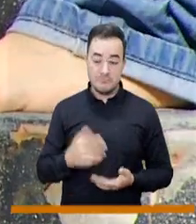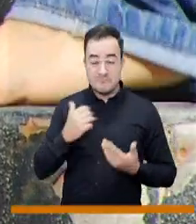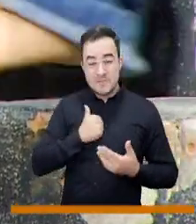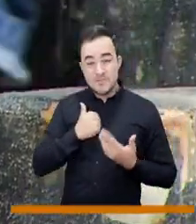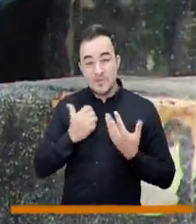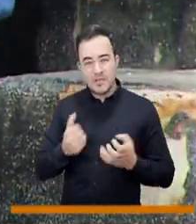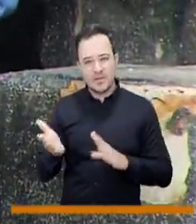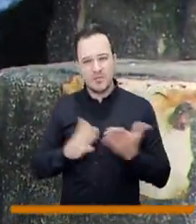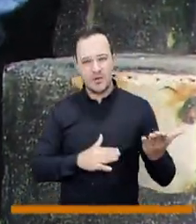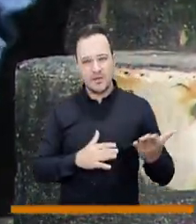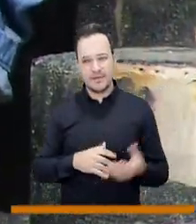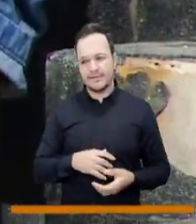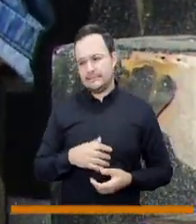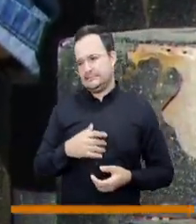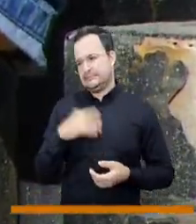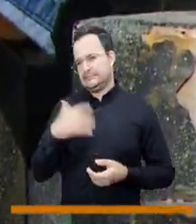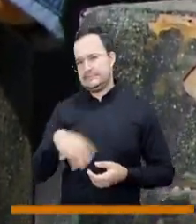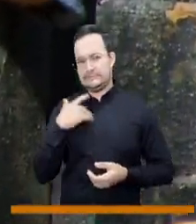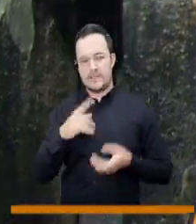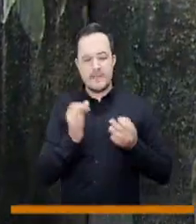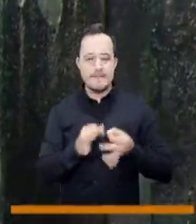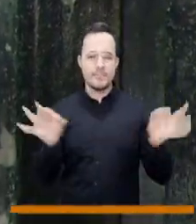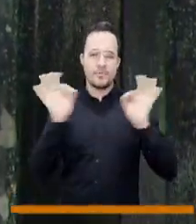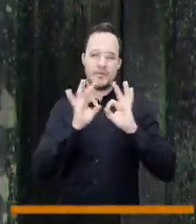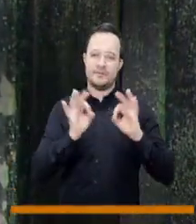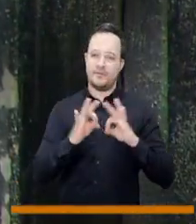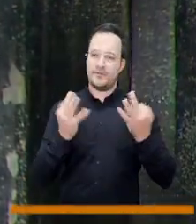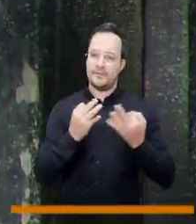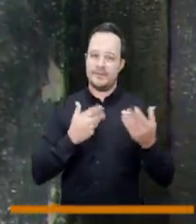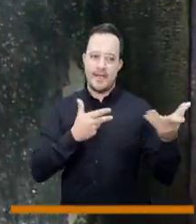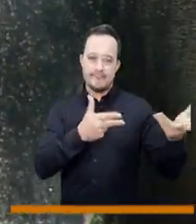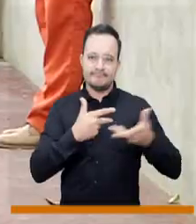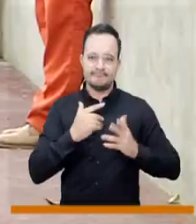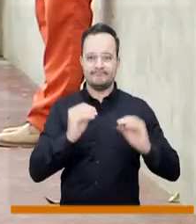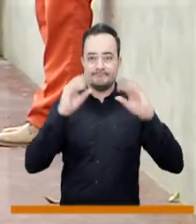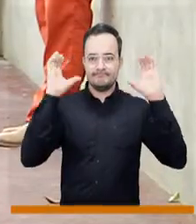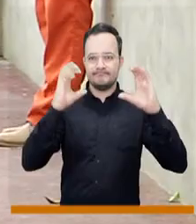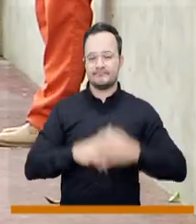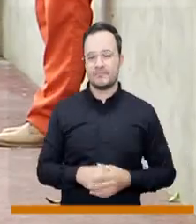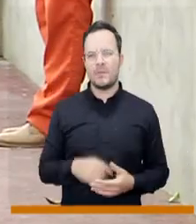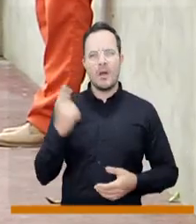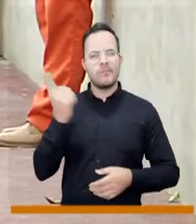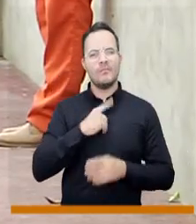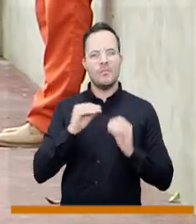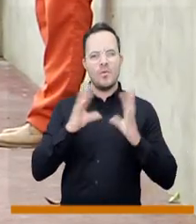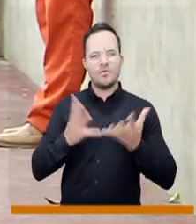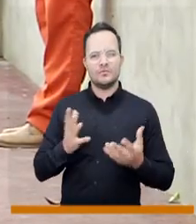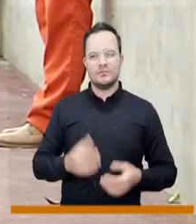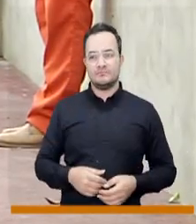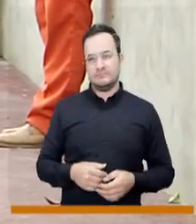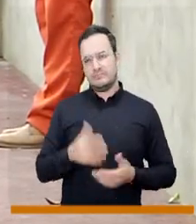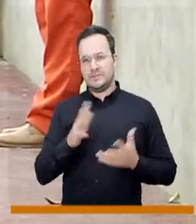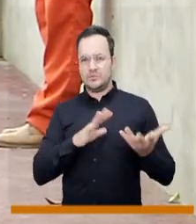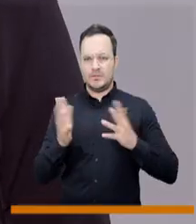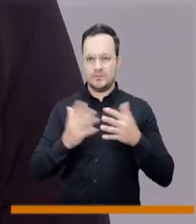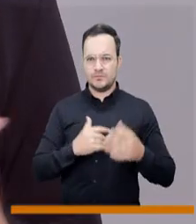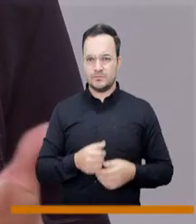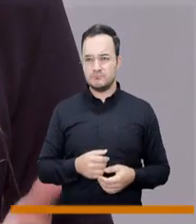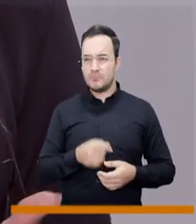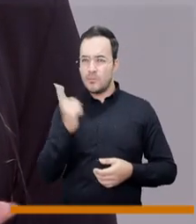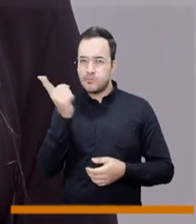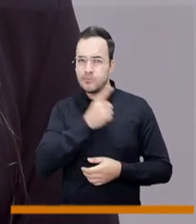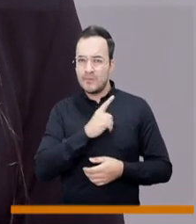excelencia y en el caso del suicidio o intento de ello, la familia es determinante. El 10 al 20% de